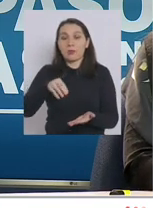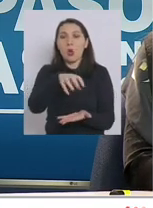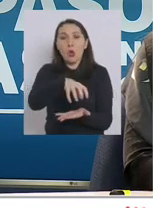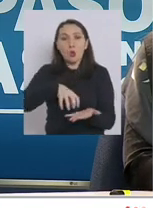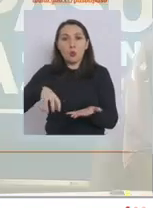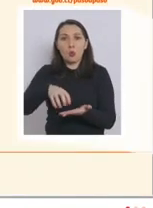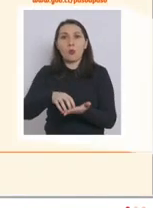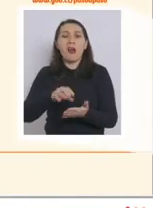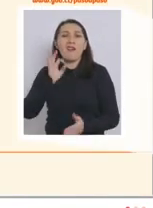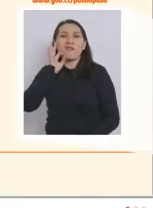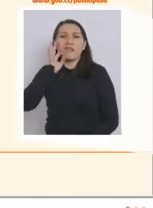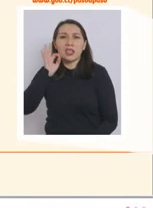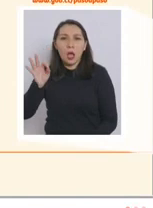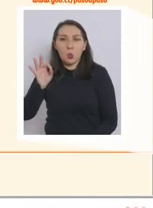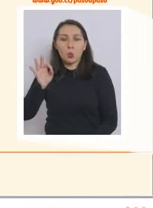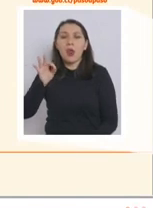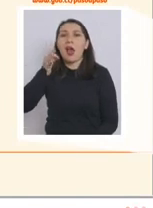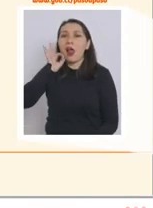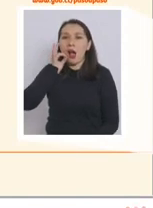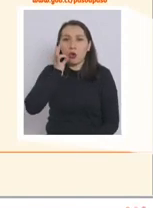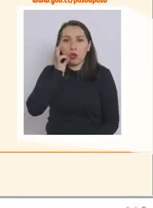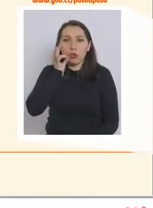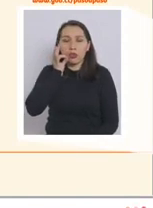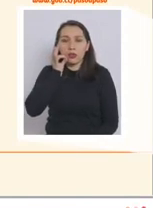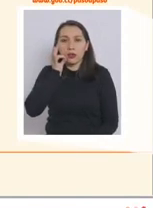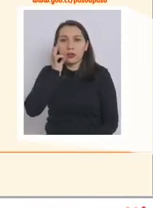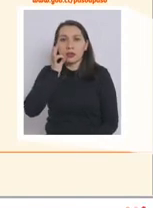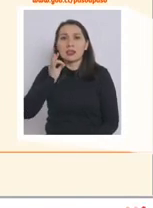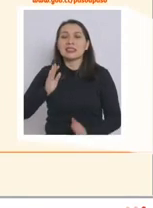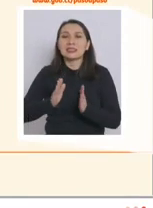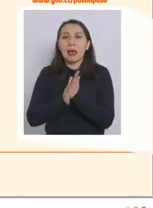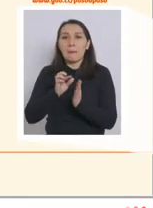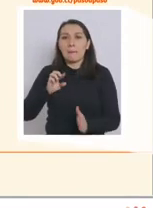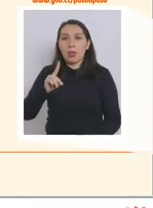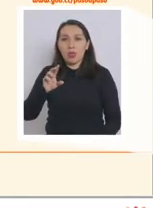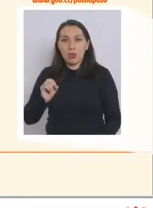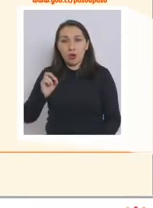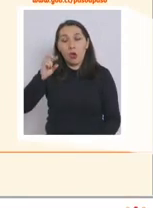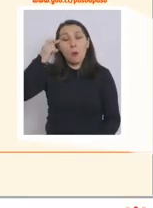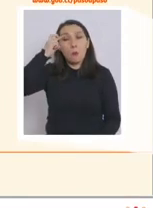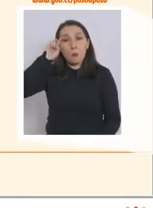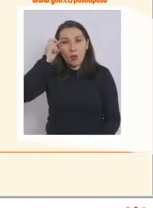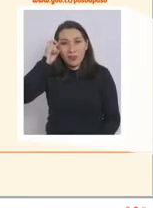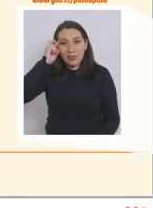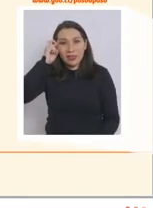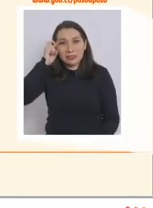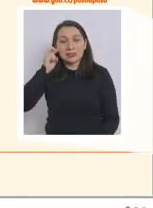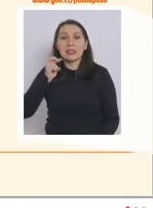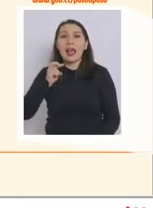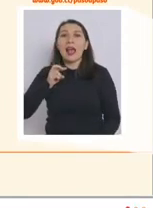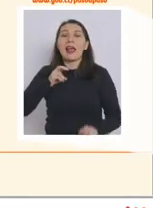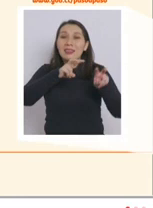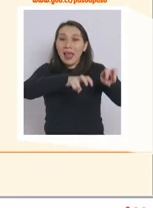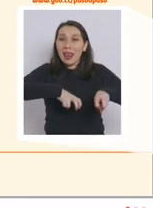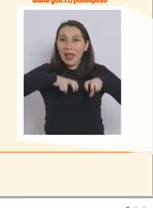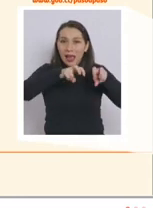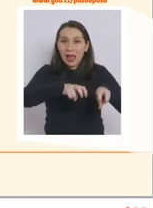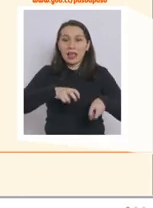comunas de Vitacura, Las Contes, San Pedro, Providencia, Talagante,